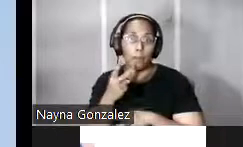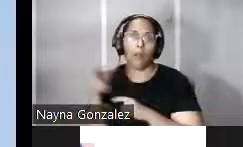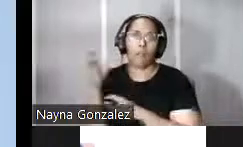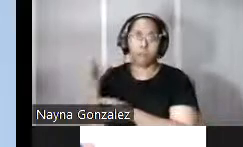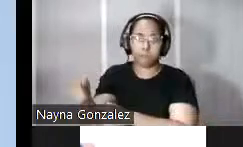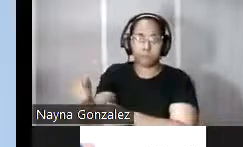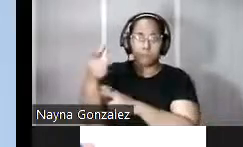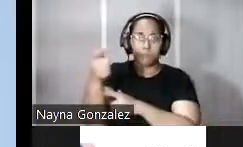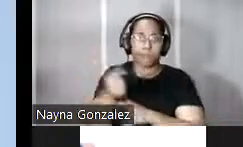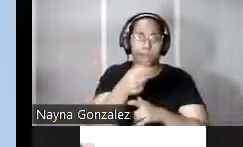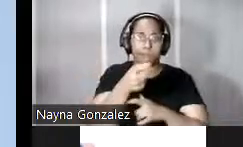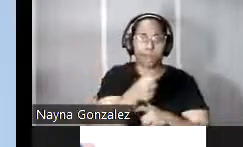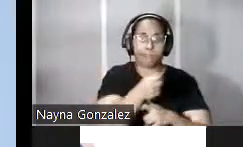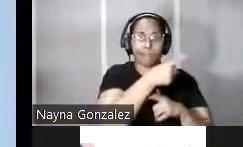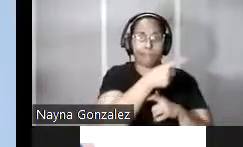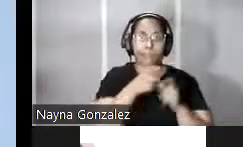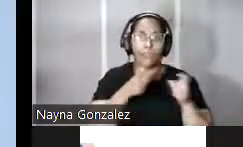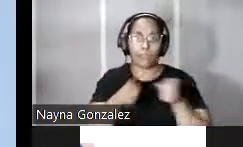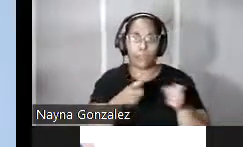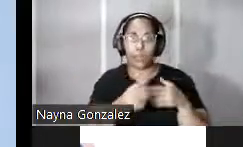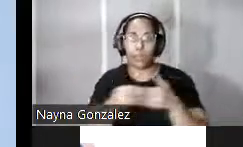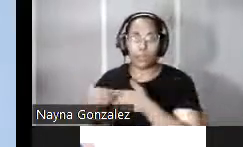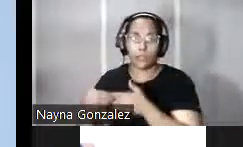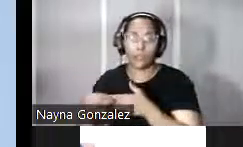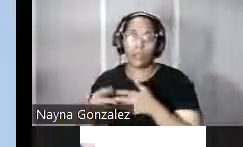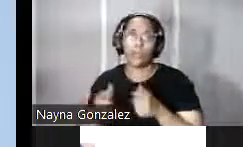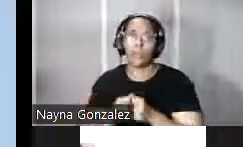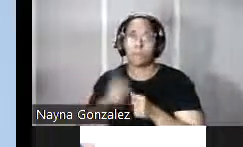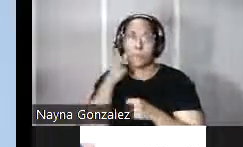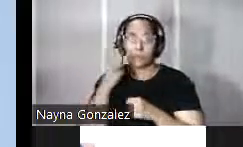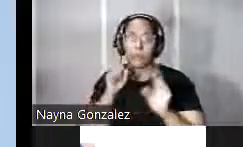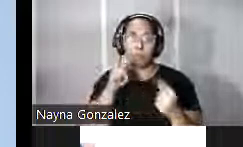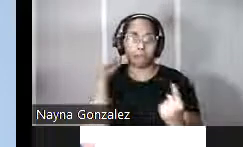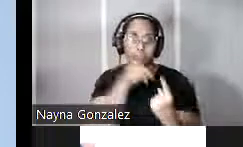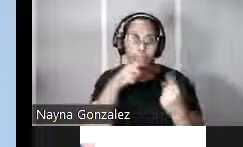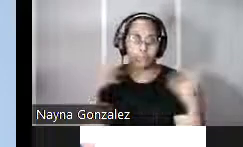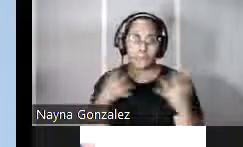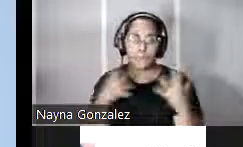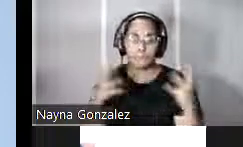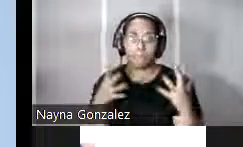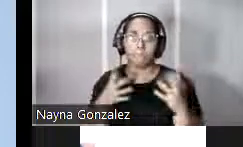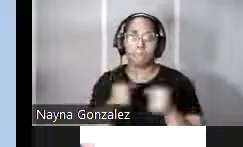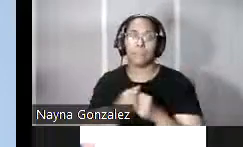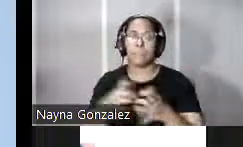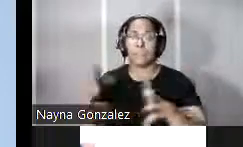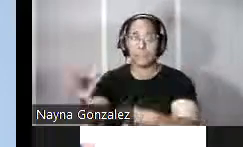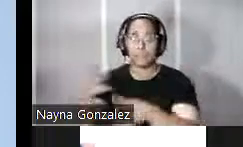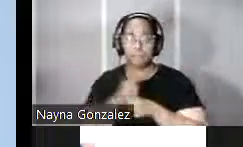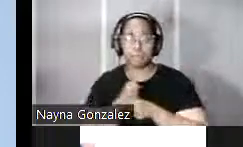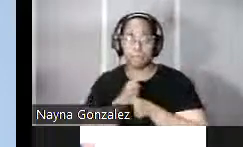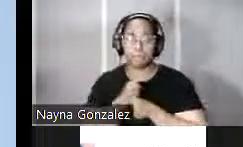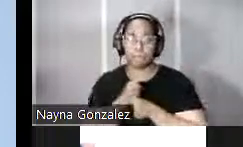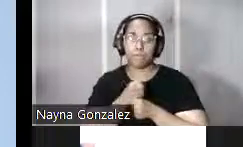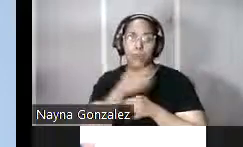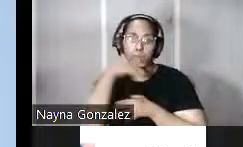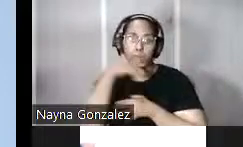dirigidas hacia la misma dirección a la redundancia con el objetivo de obtener mayor